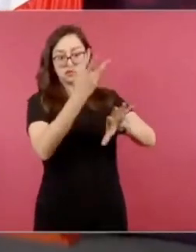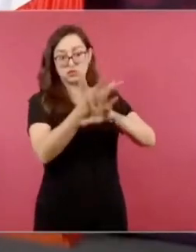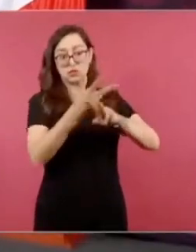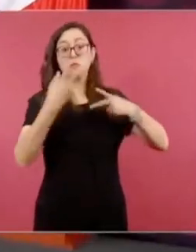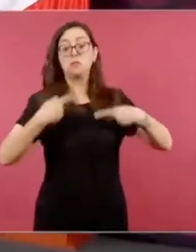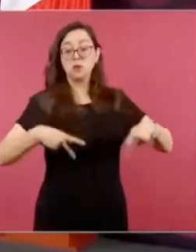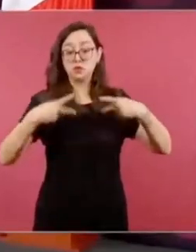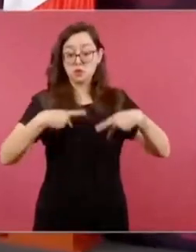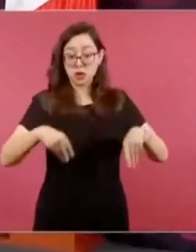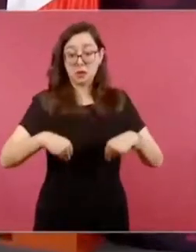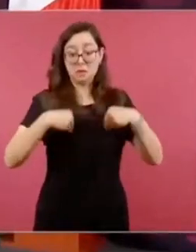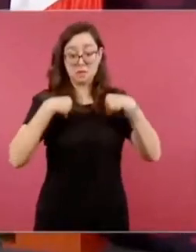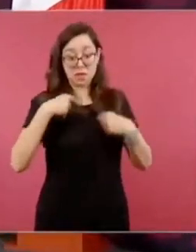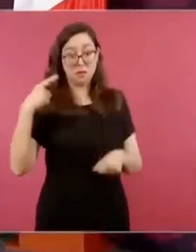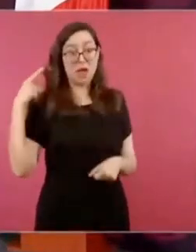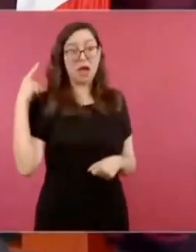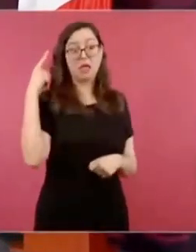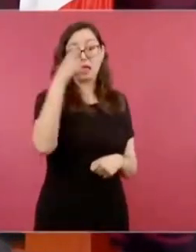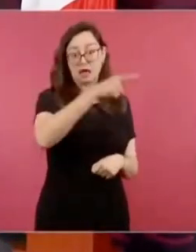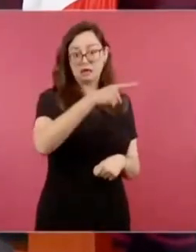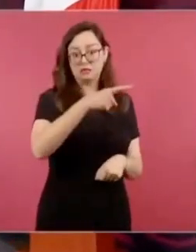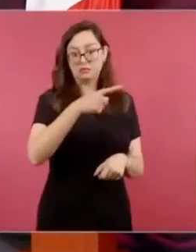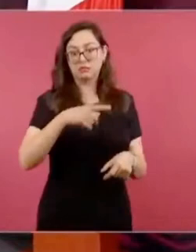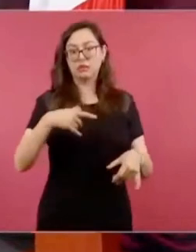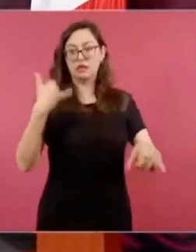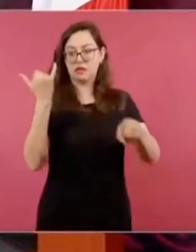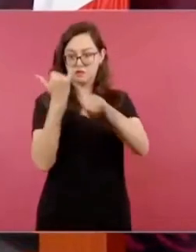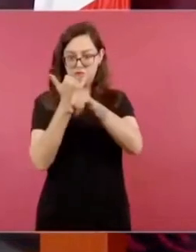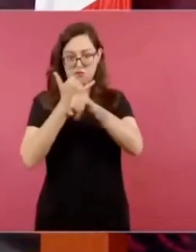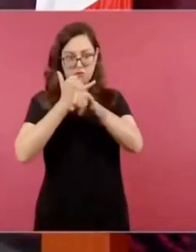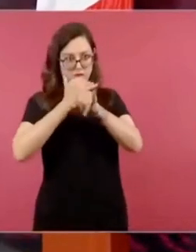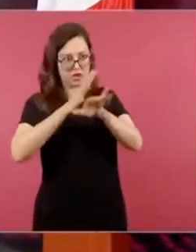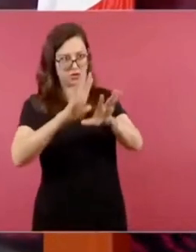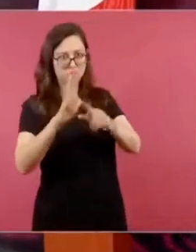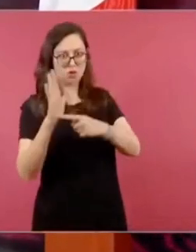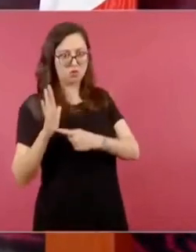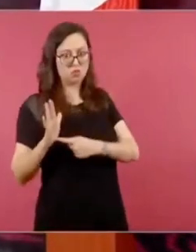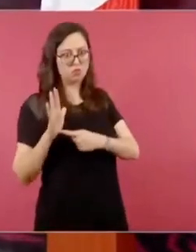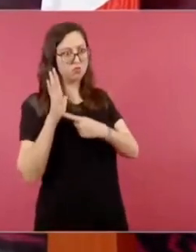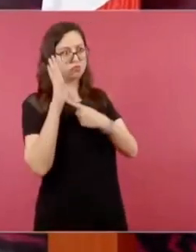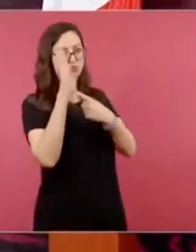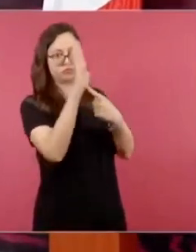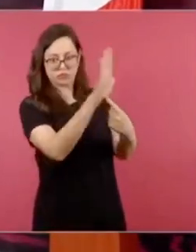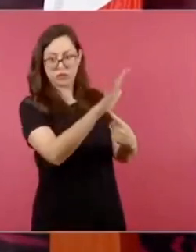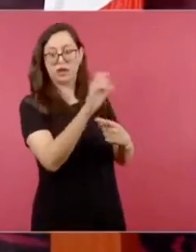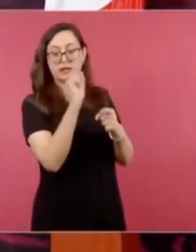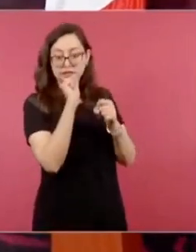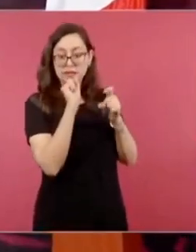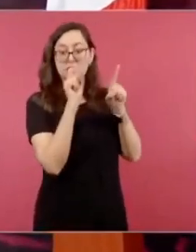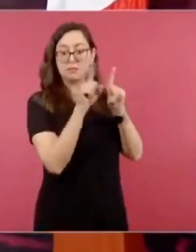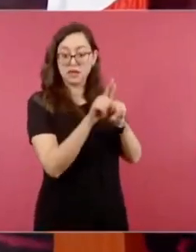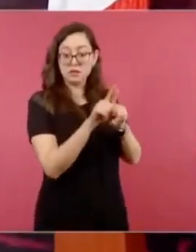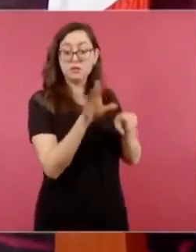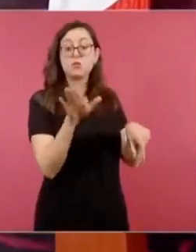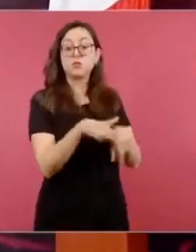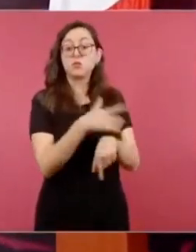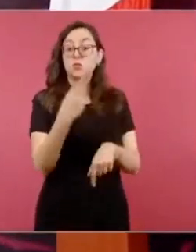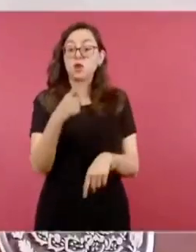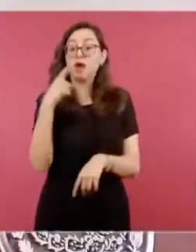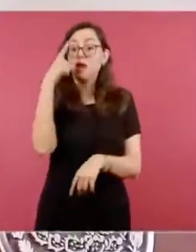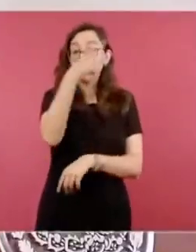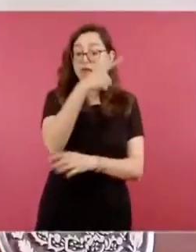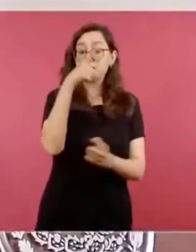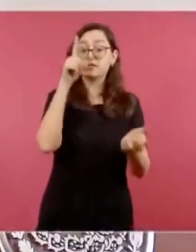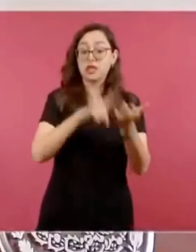porque hay mucha desinformación, mucha manipulación de los medios